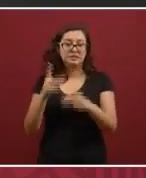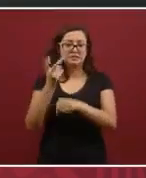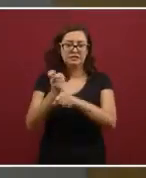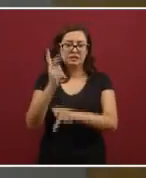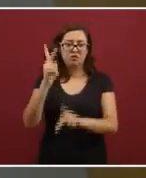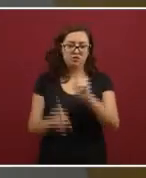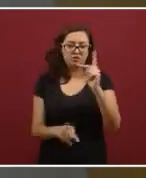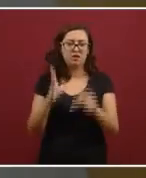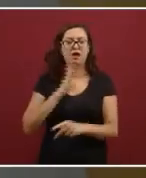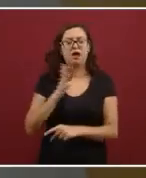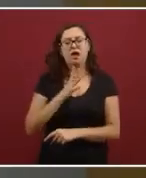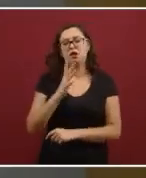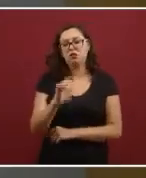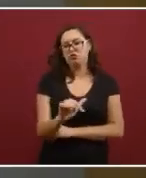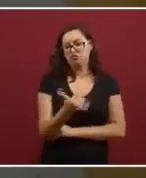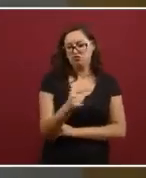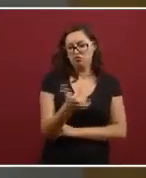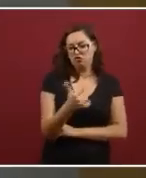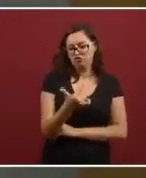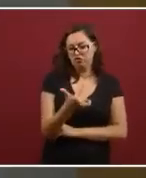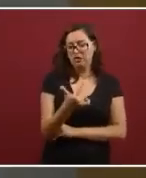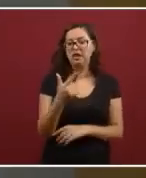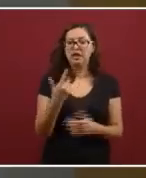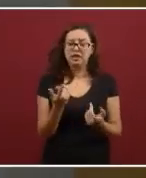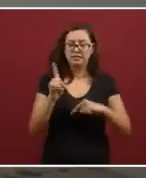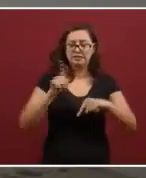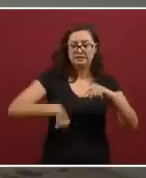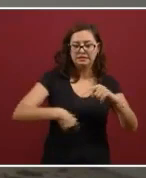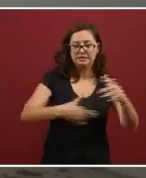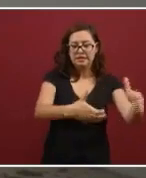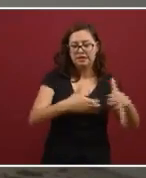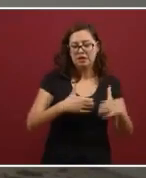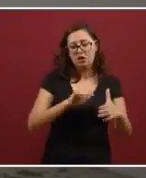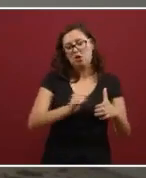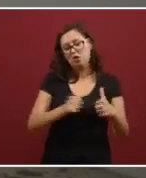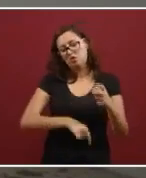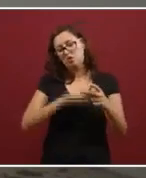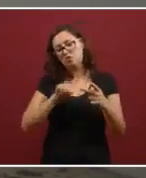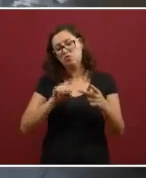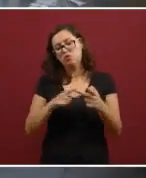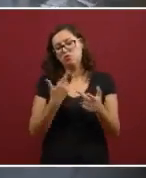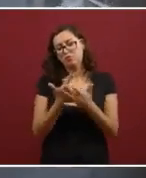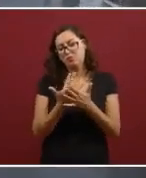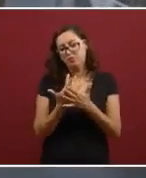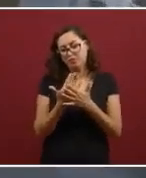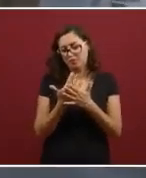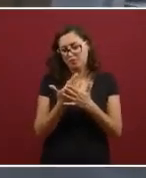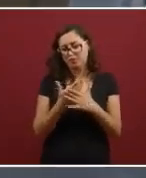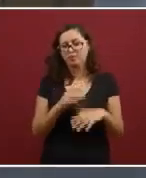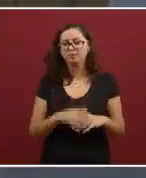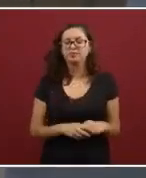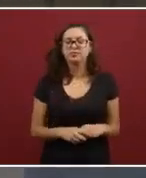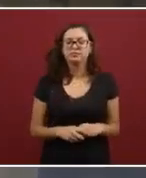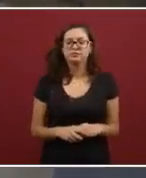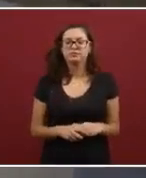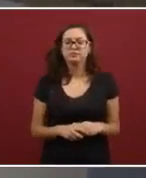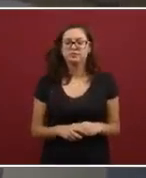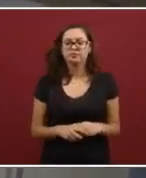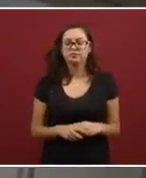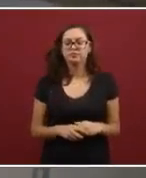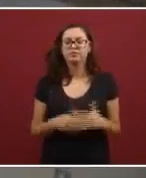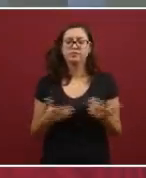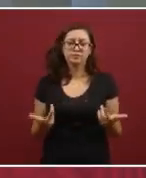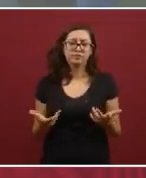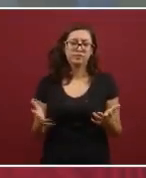12 bienes, 11 en extinción de dominio y uno en decomiso. A dónde se van el recurso que obtengamos en los